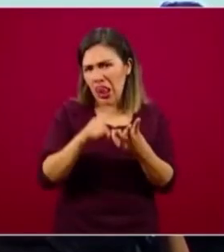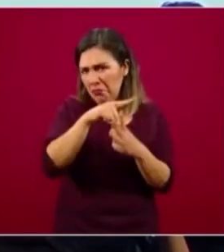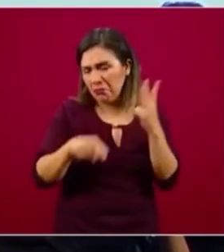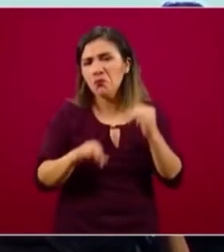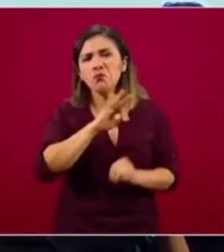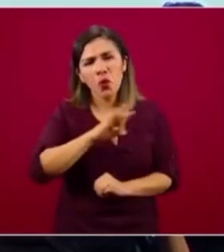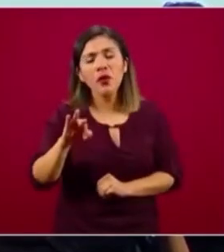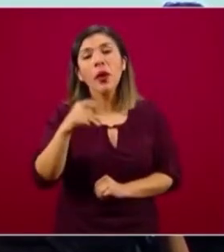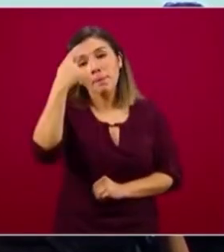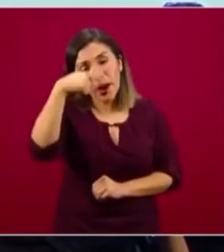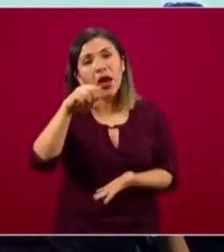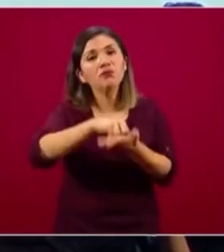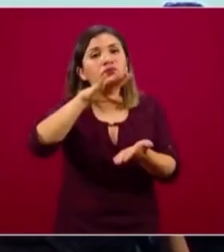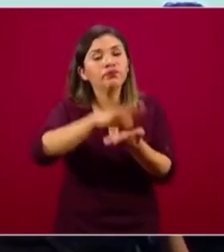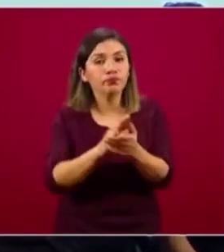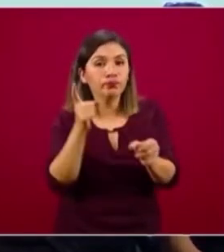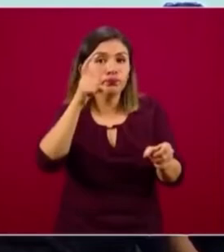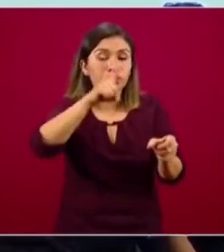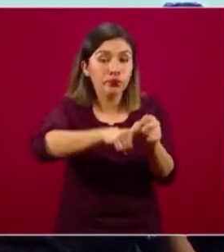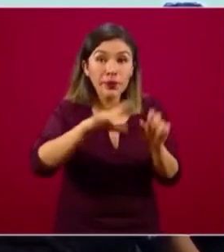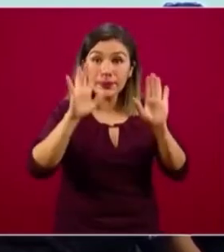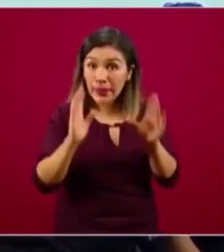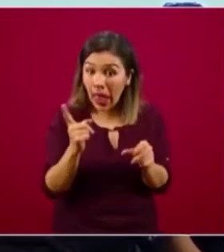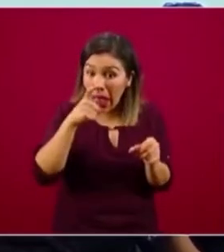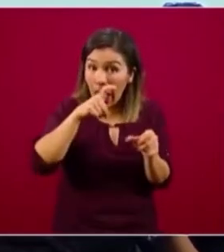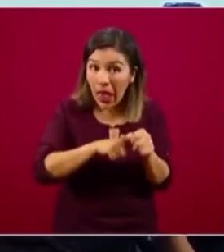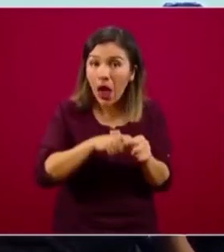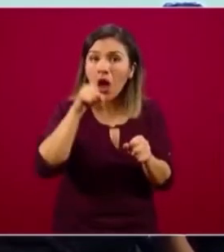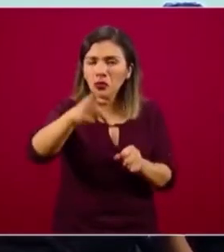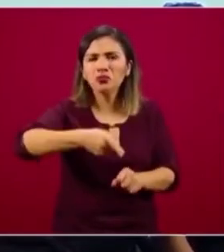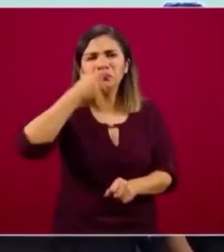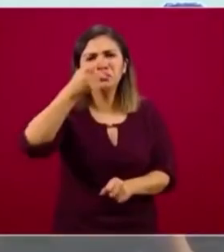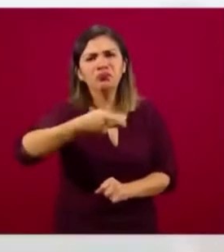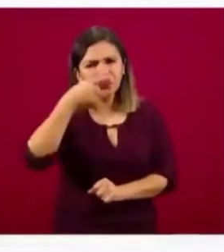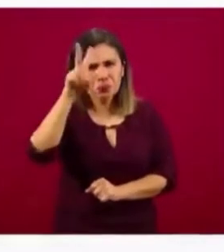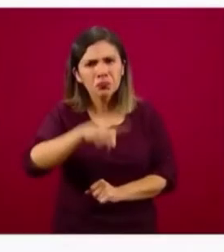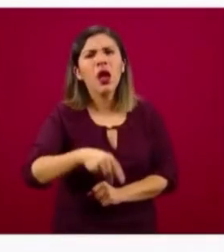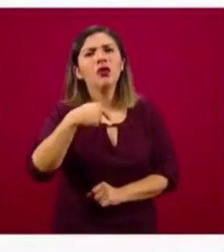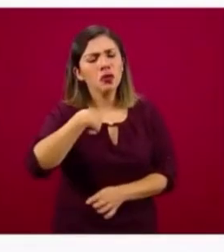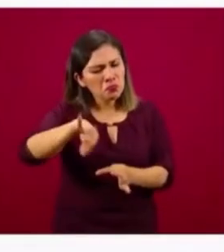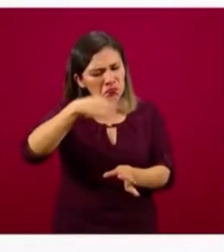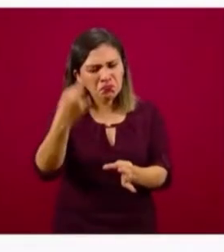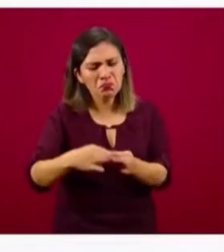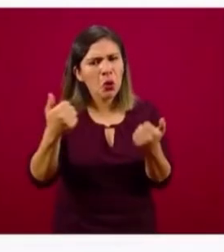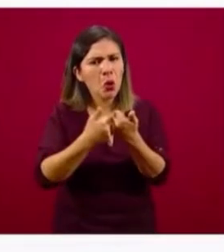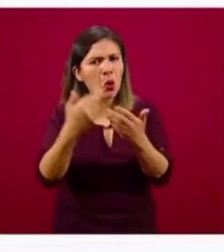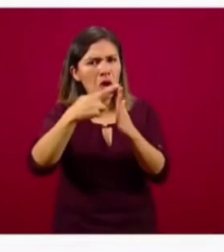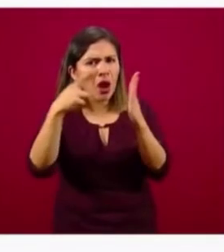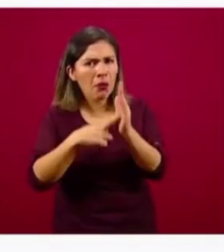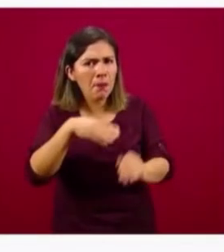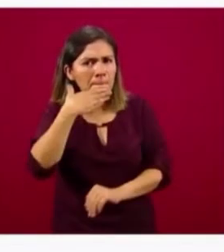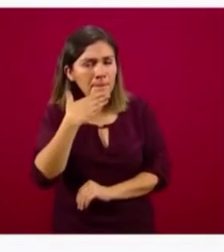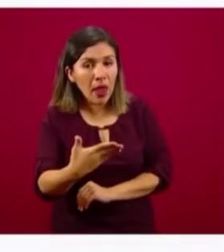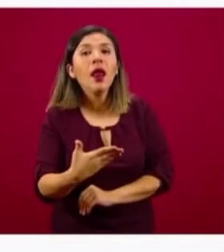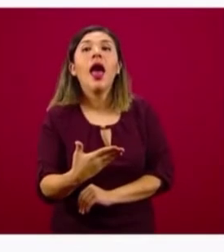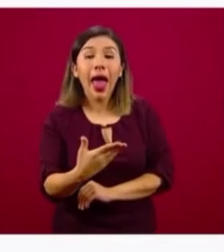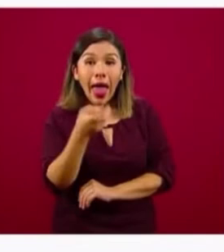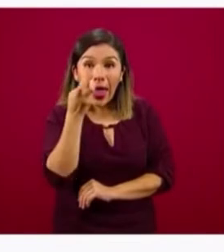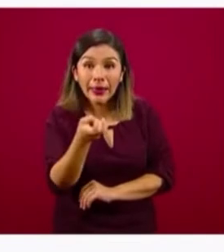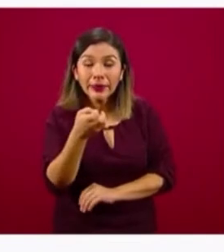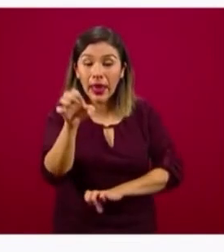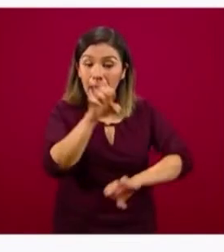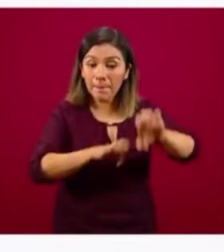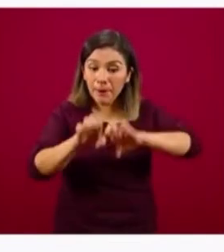inscriben y manifiestan que efectivamente están cumpliendo con la regulación, en ese momento ya esta empresa o este ciudadano con actividad empresarial